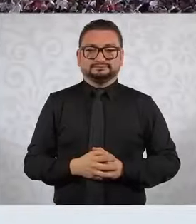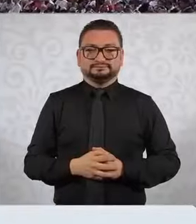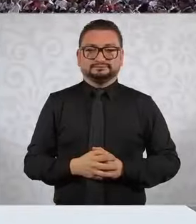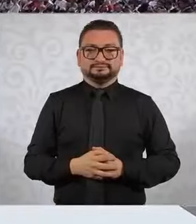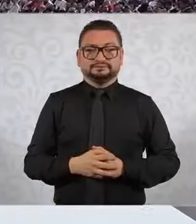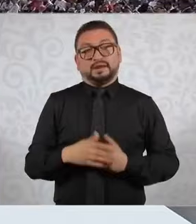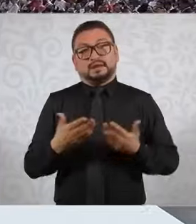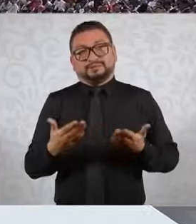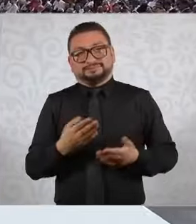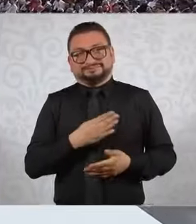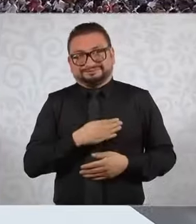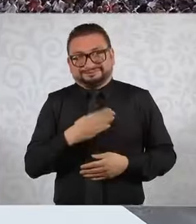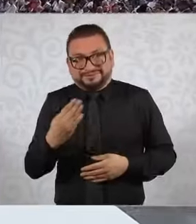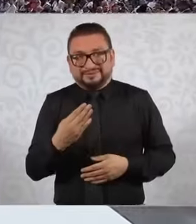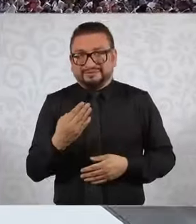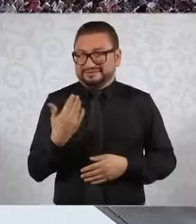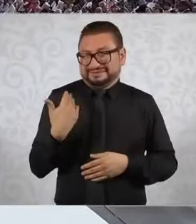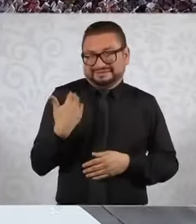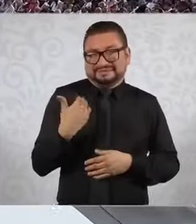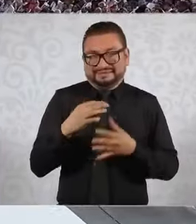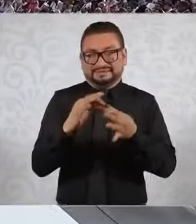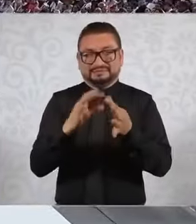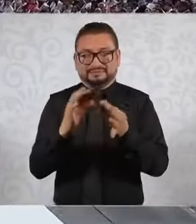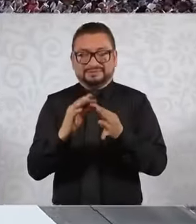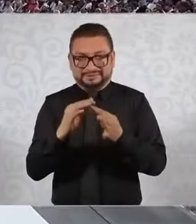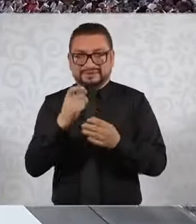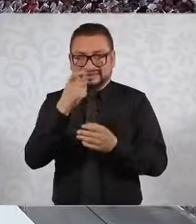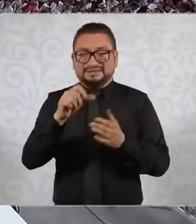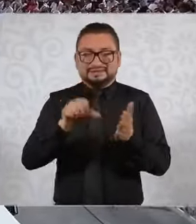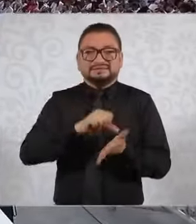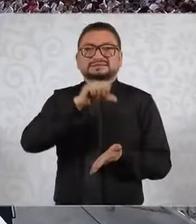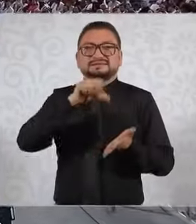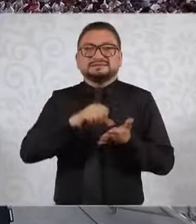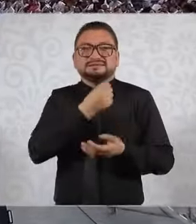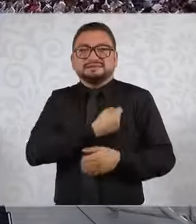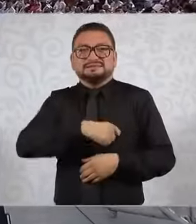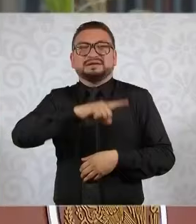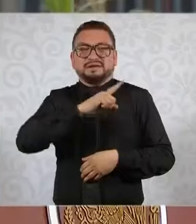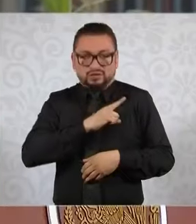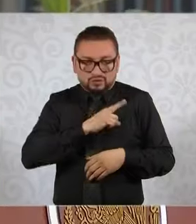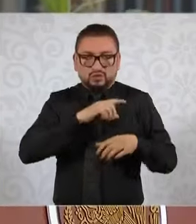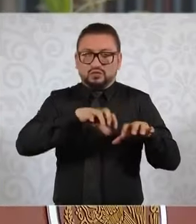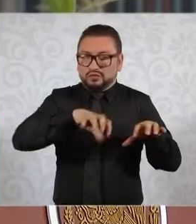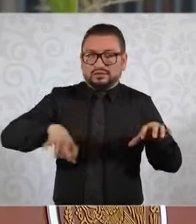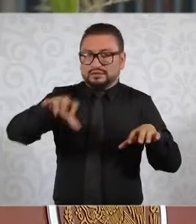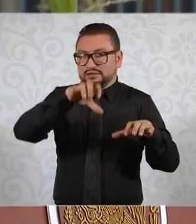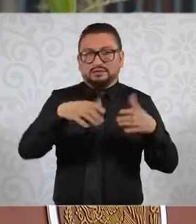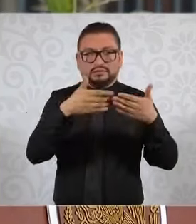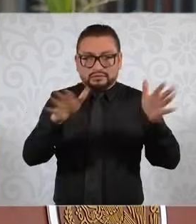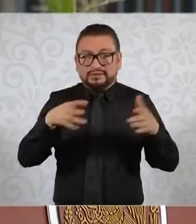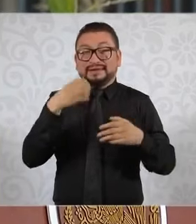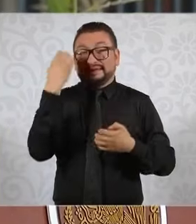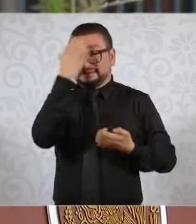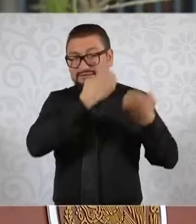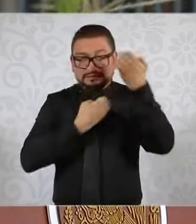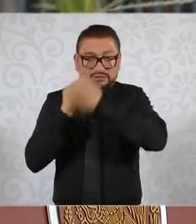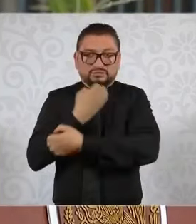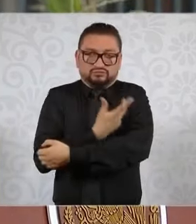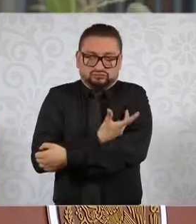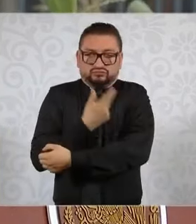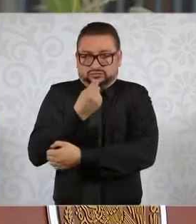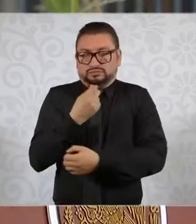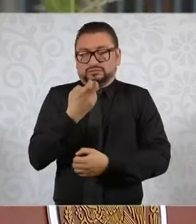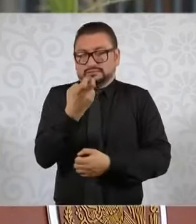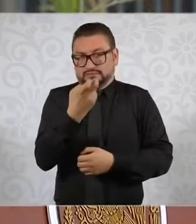Bueno, este es el que les comentaba, de ampliar los centros de salud, en los centros de salud los exámenes de laboratorio.